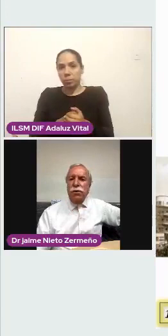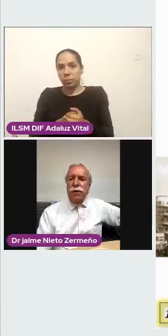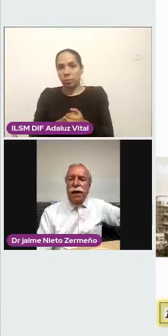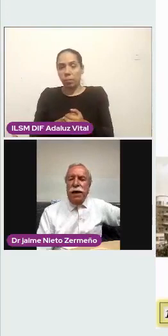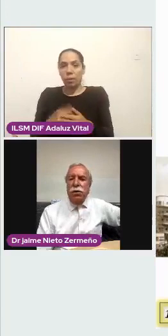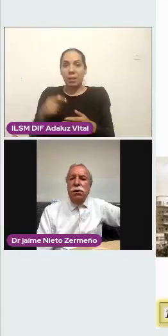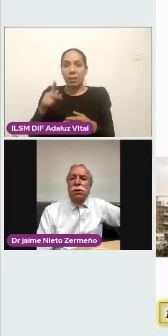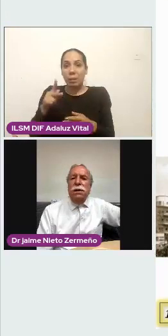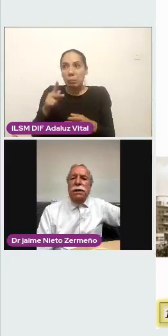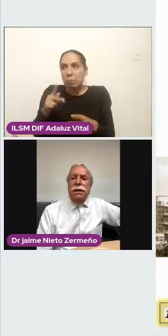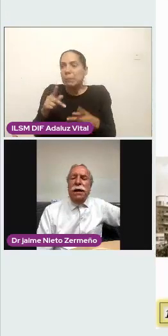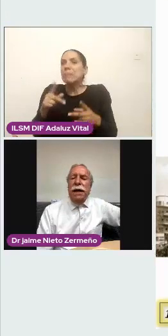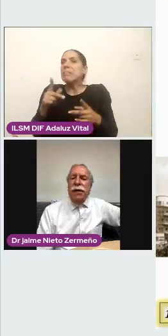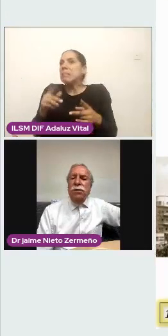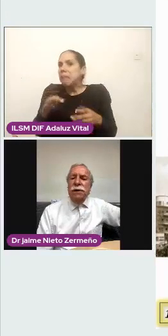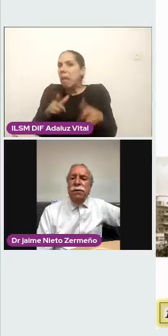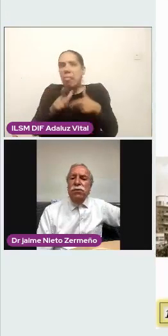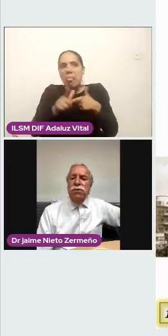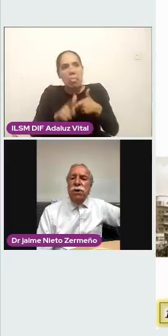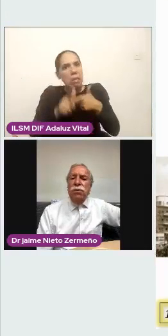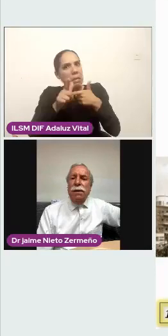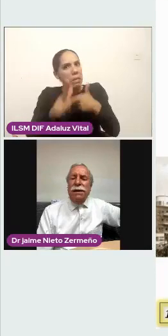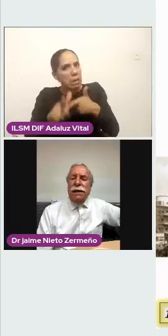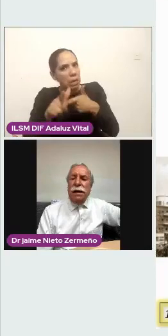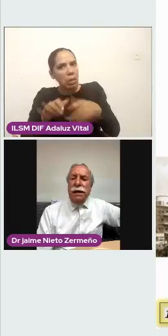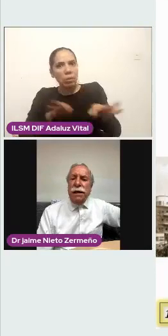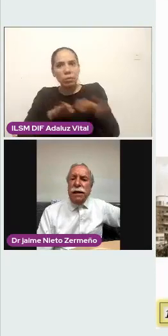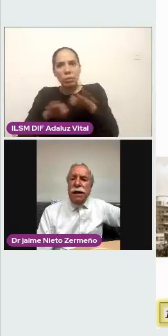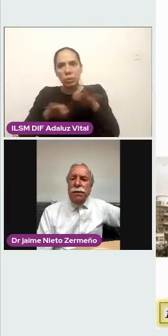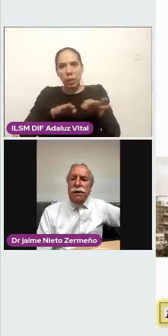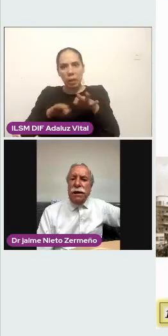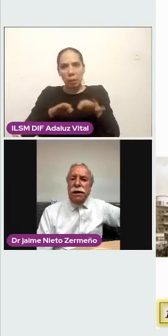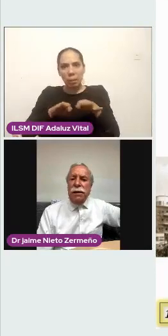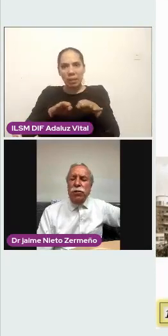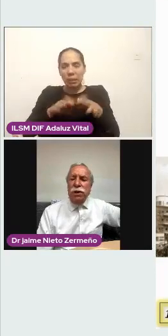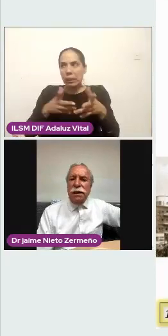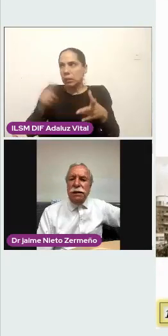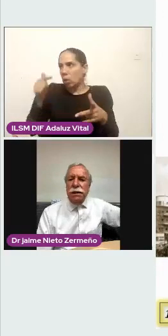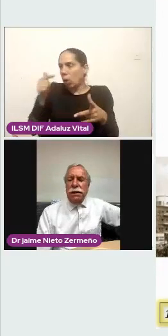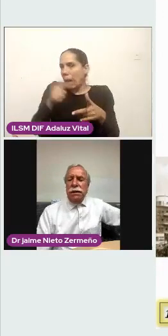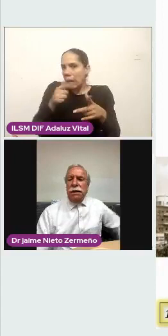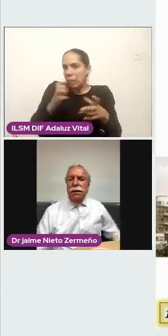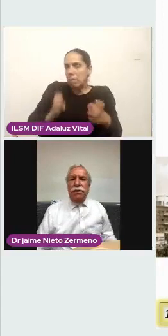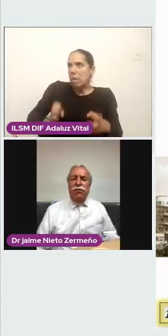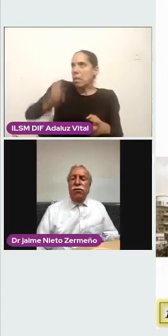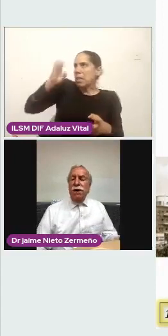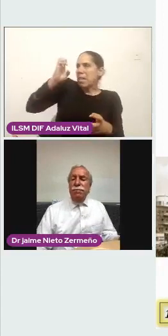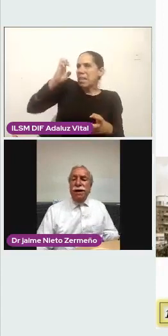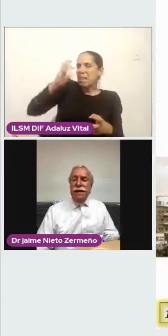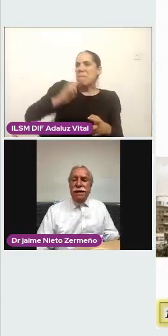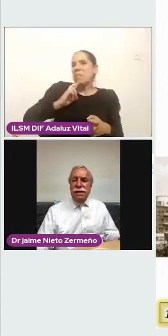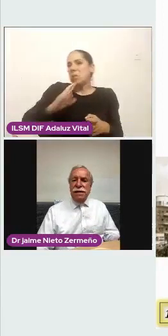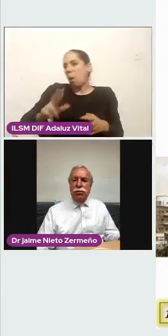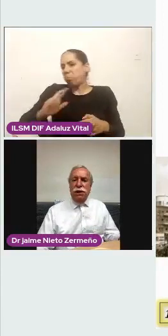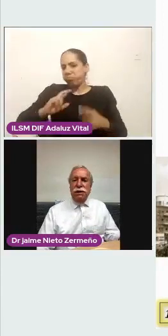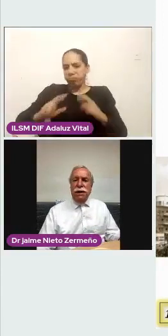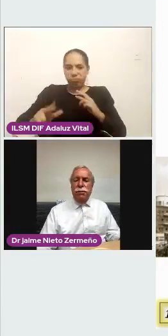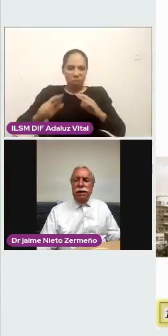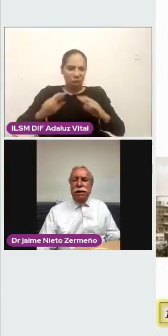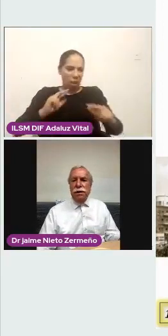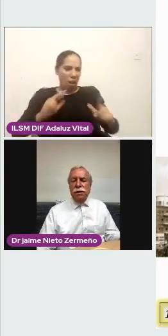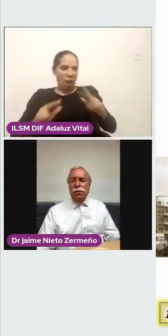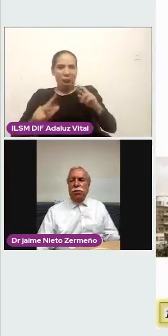quebrado y del lado, y al lado estaban construyendo una maternidad que era la maternidad Mundet. Y fue invadida, sí,